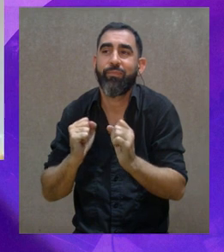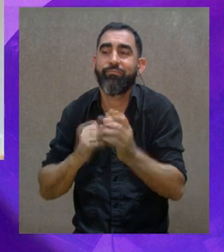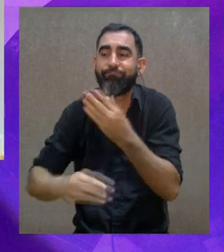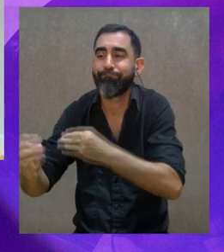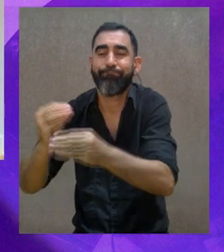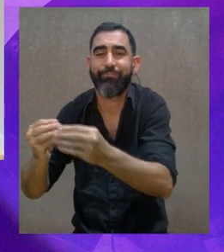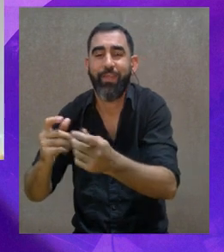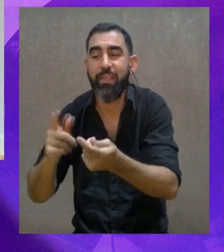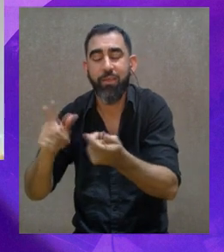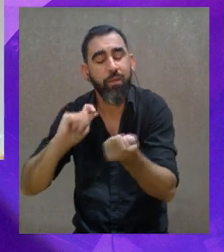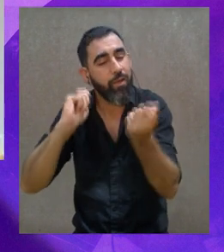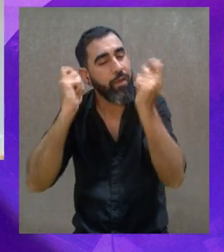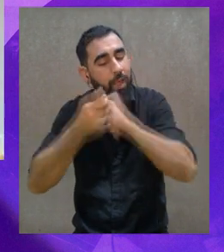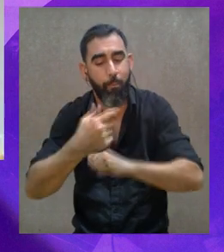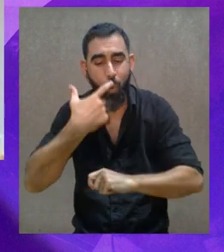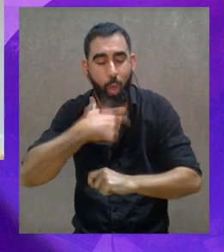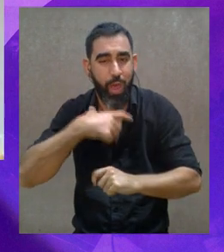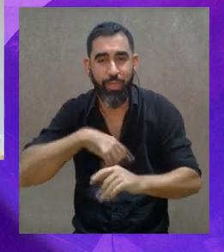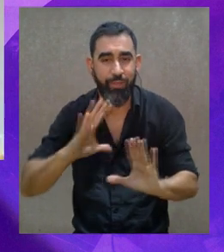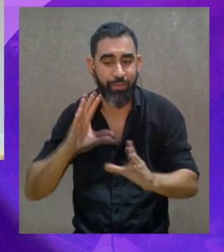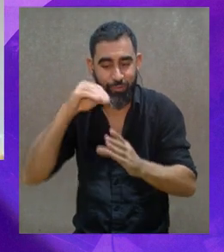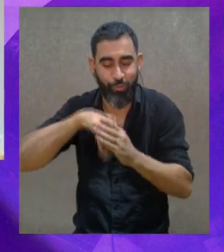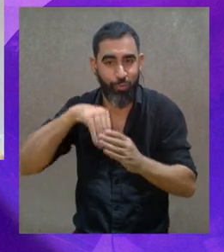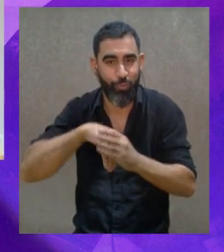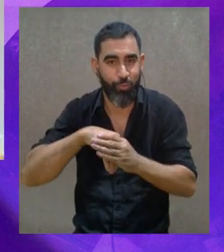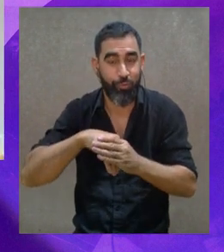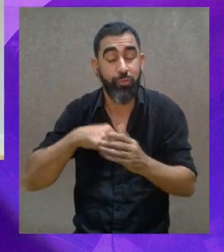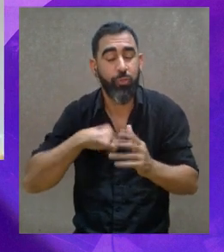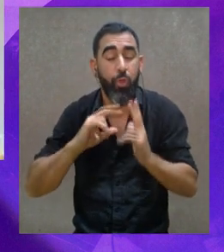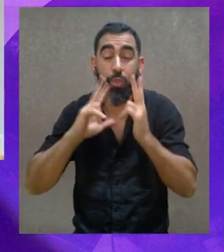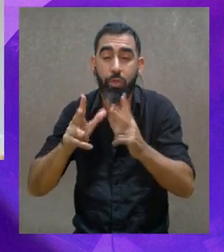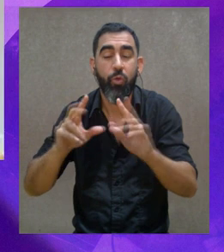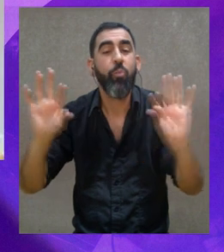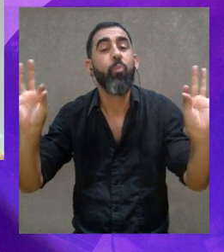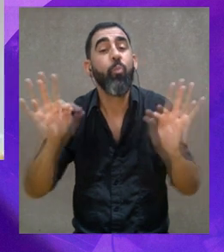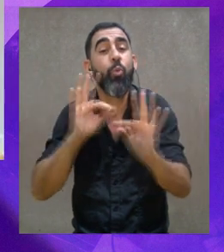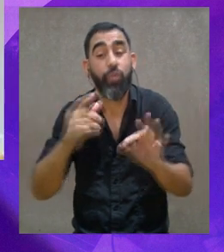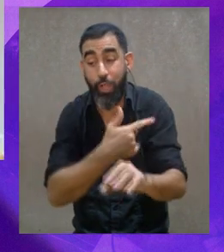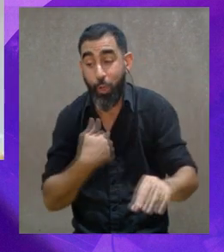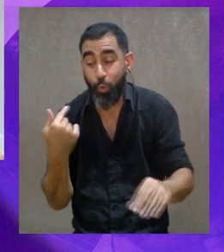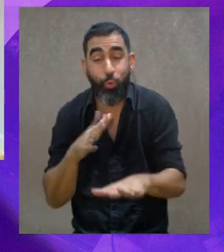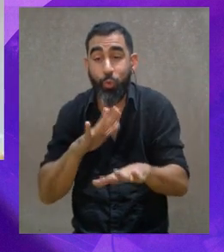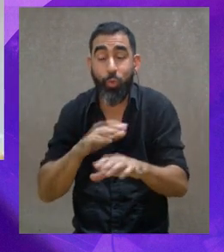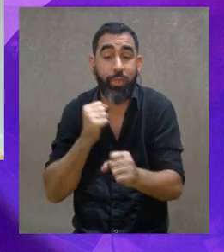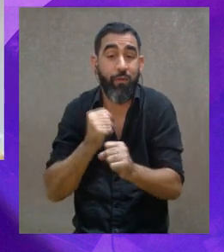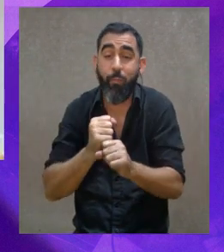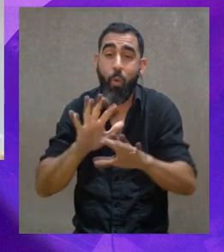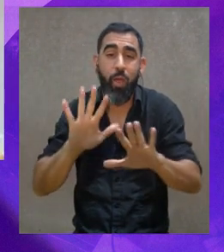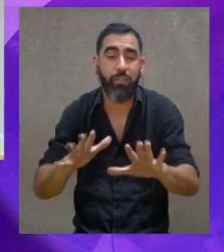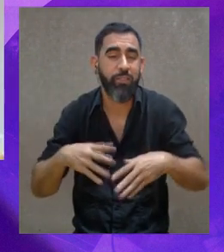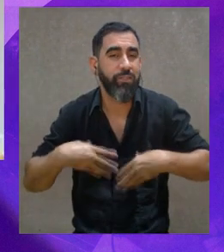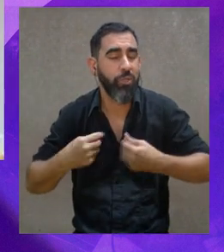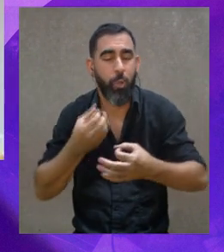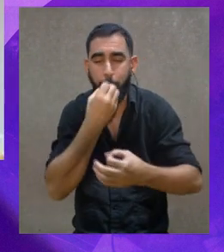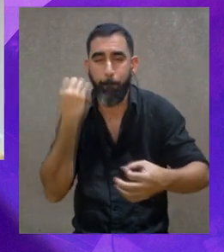intransferible. Entonces, la transformación, insisto con esto, nosotros hablamos de la música porque es nuestro